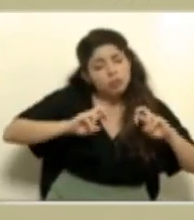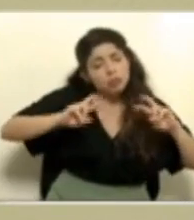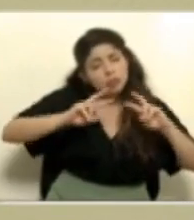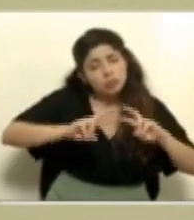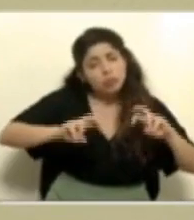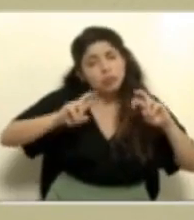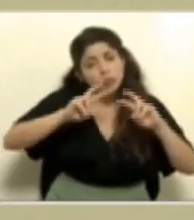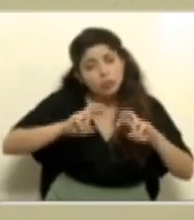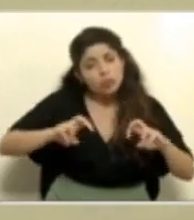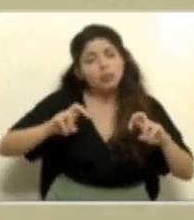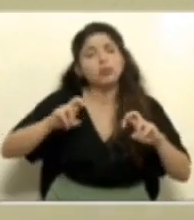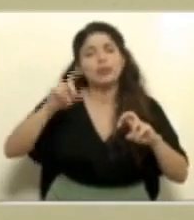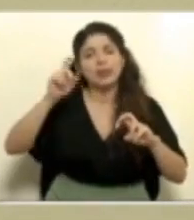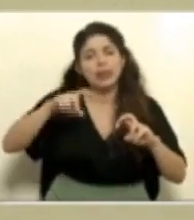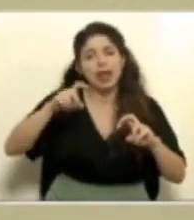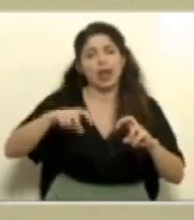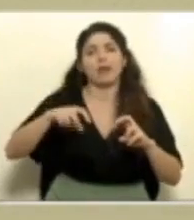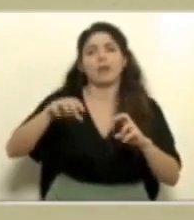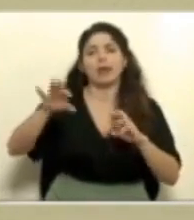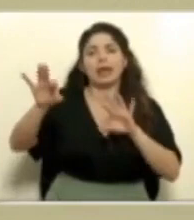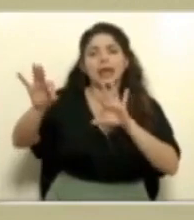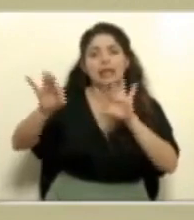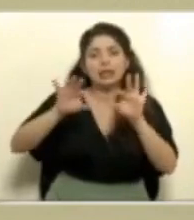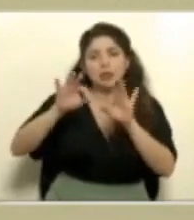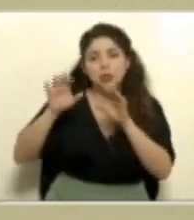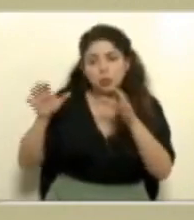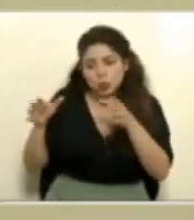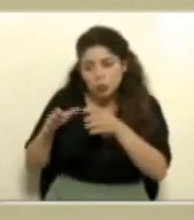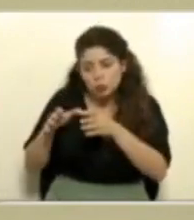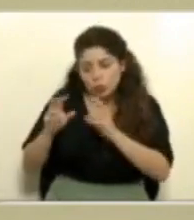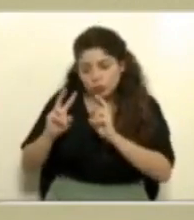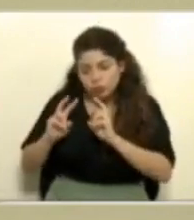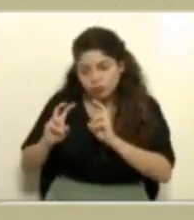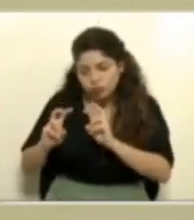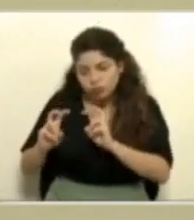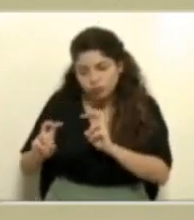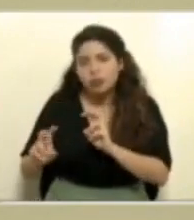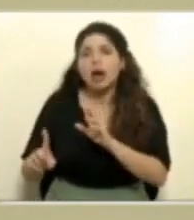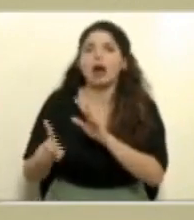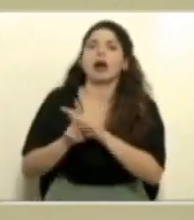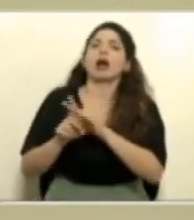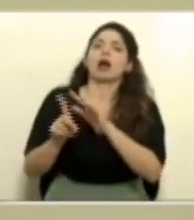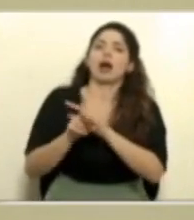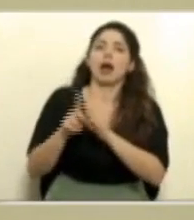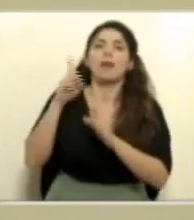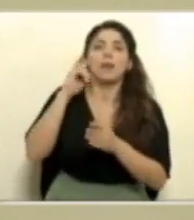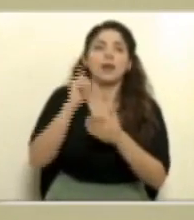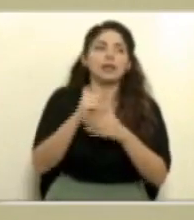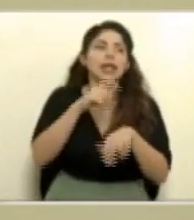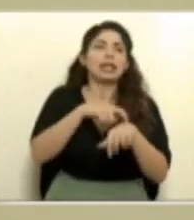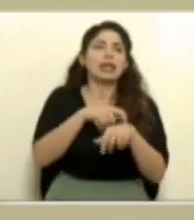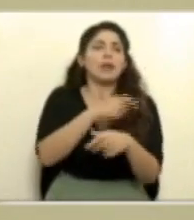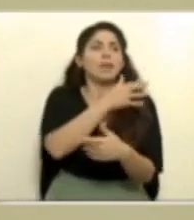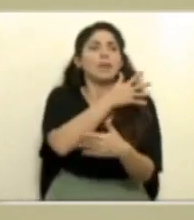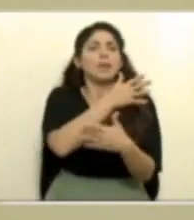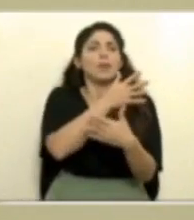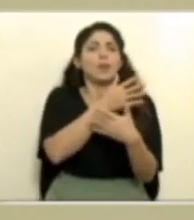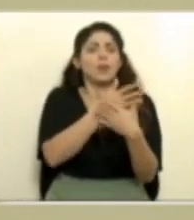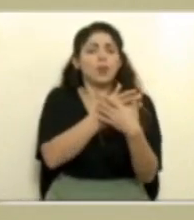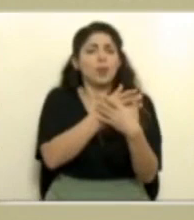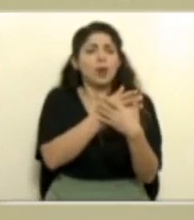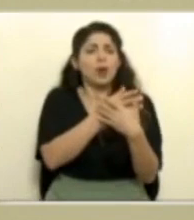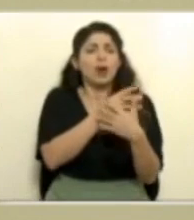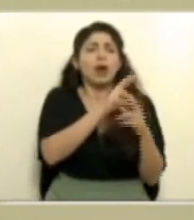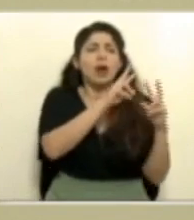y se tiene que correr justamente una cantidad de muestras en conjunto, eso hace que se den estos distanciamientos de tiempo entre el momento en que